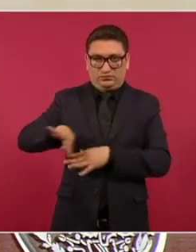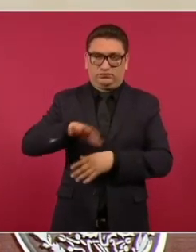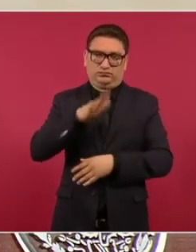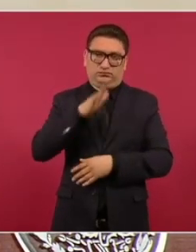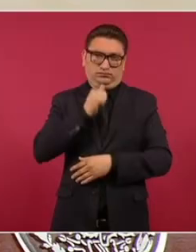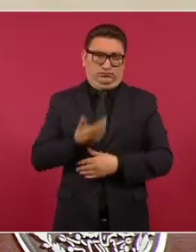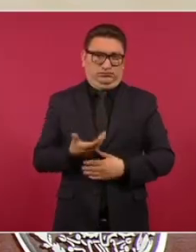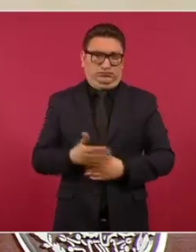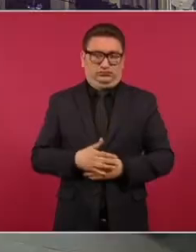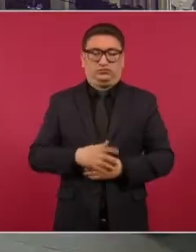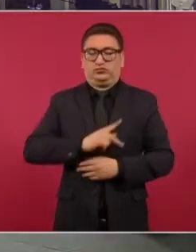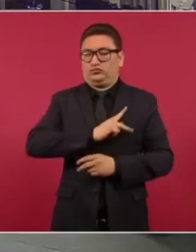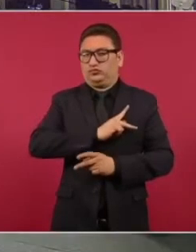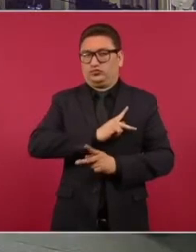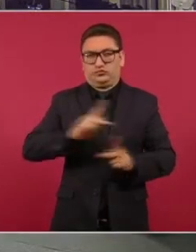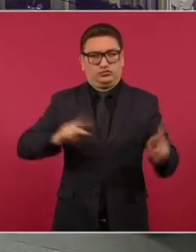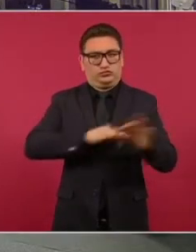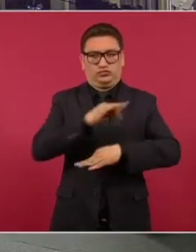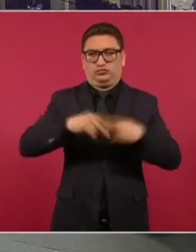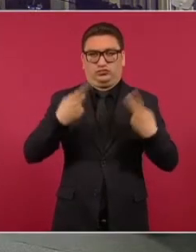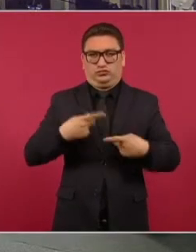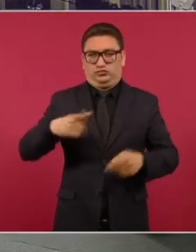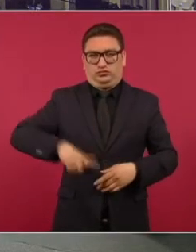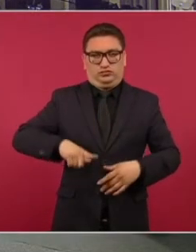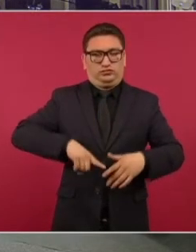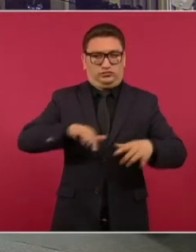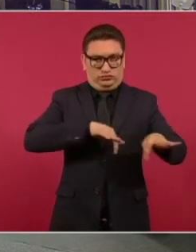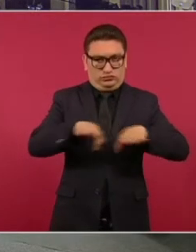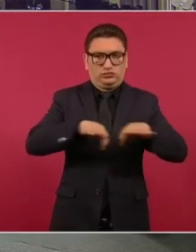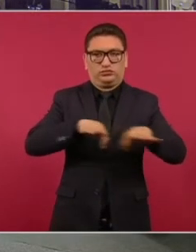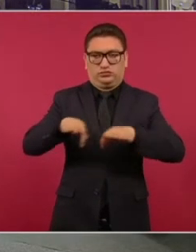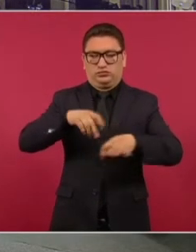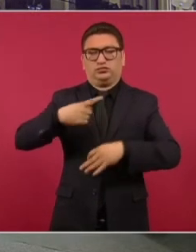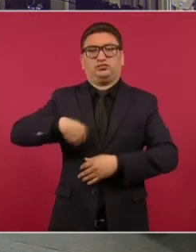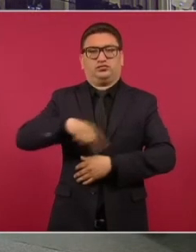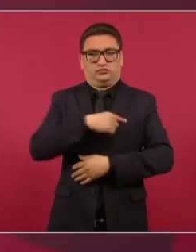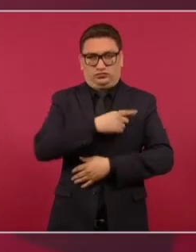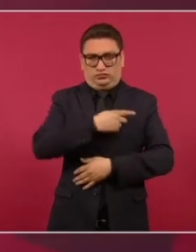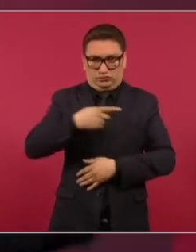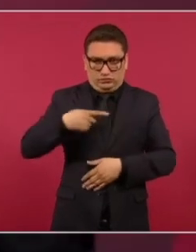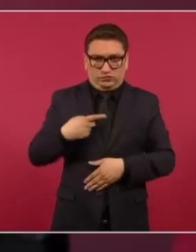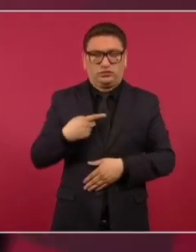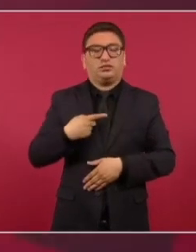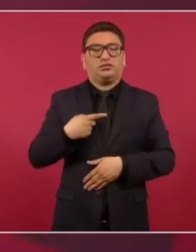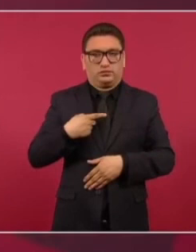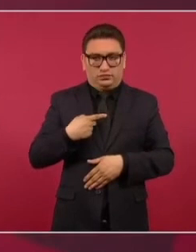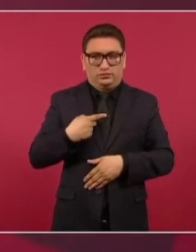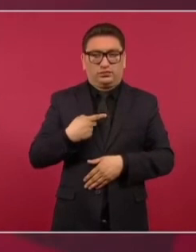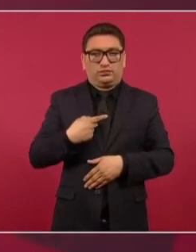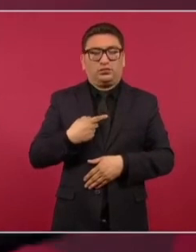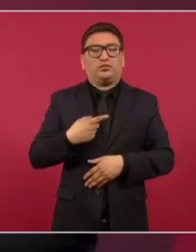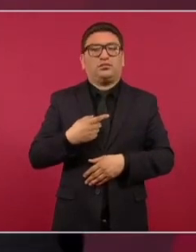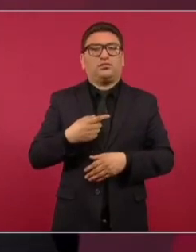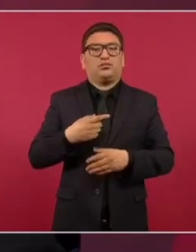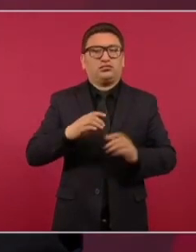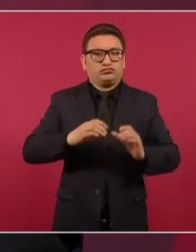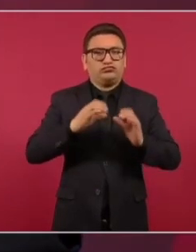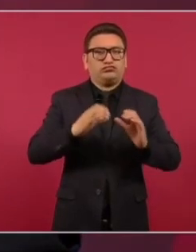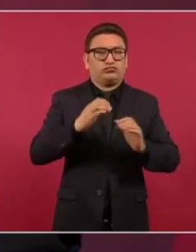Todos los servidores públicos estamos sujetos al escrutinio público y